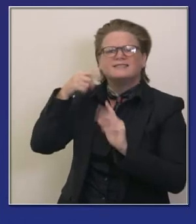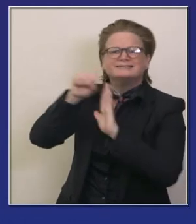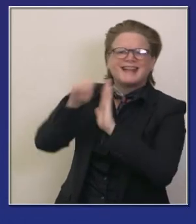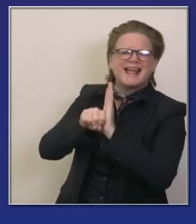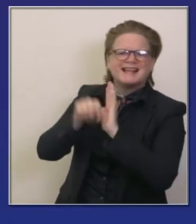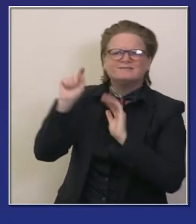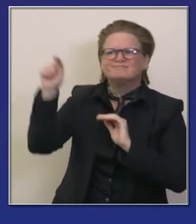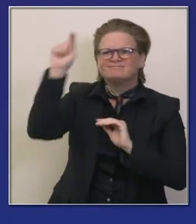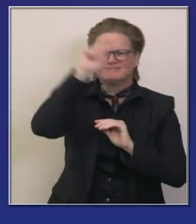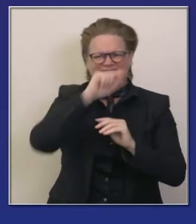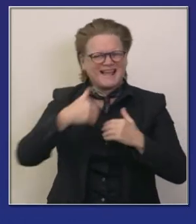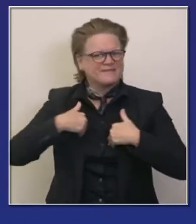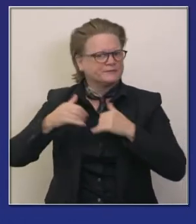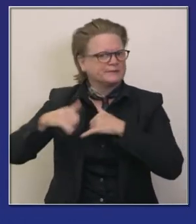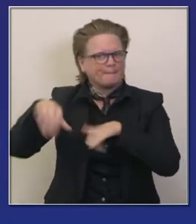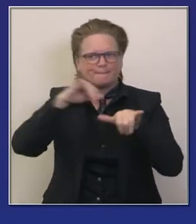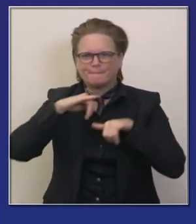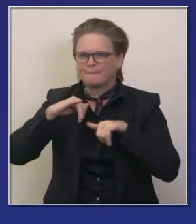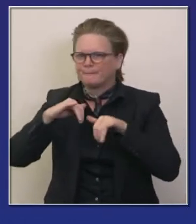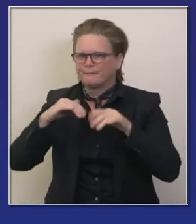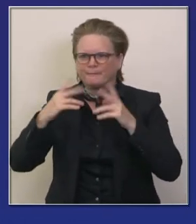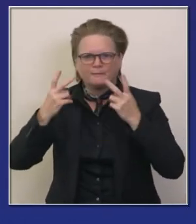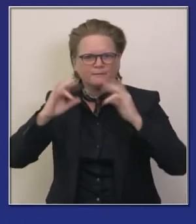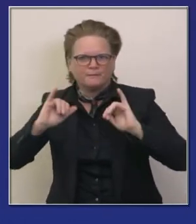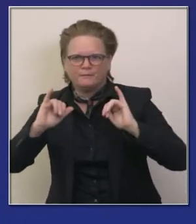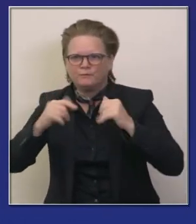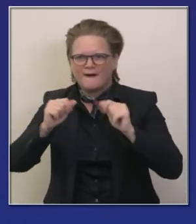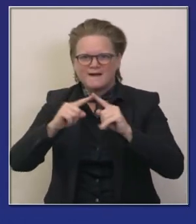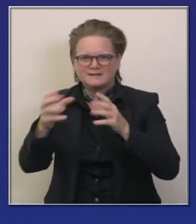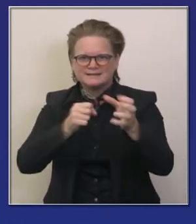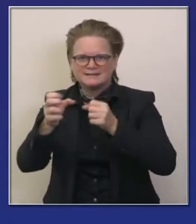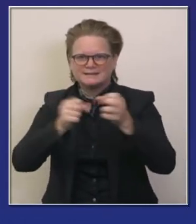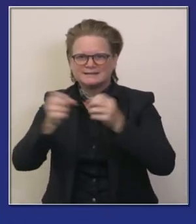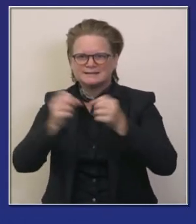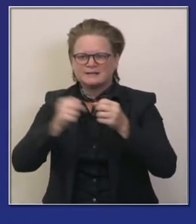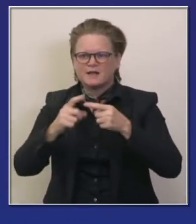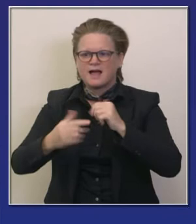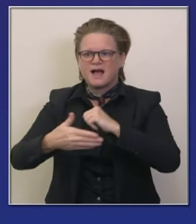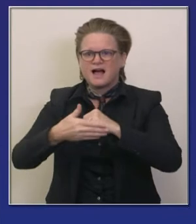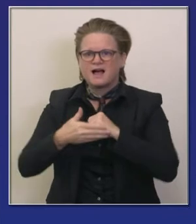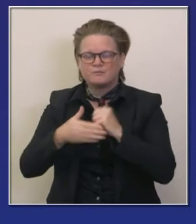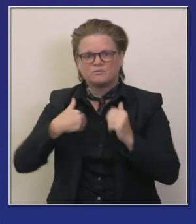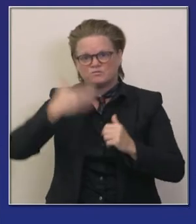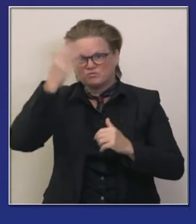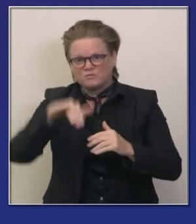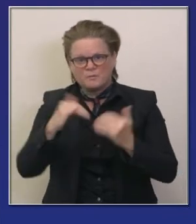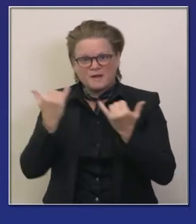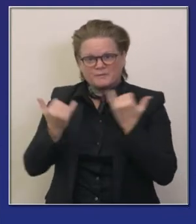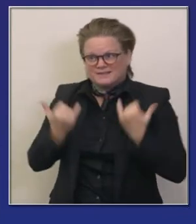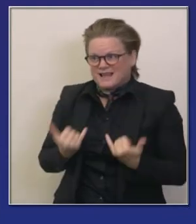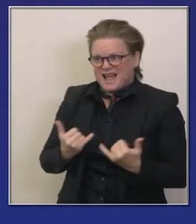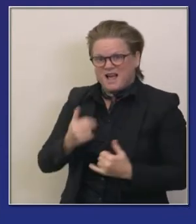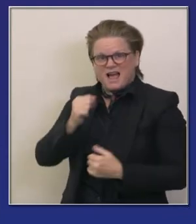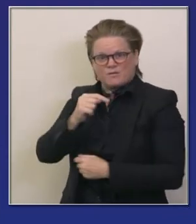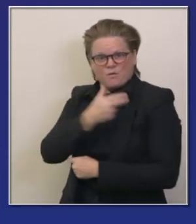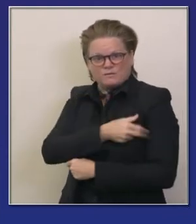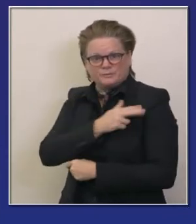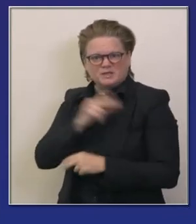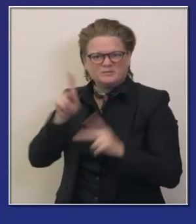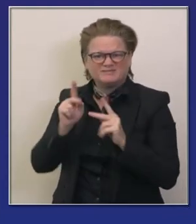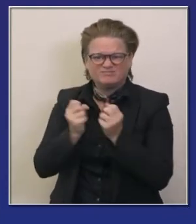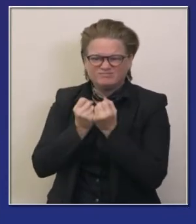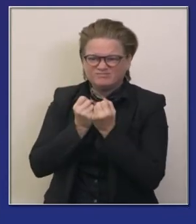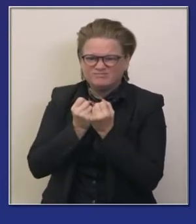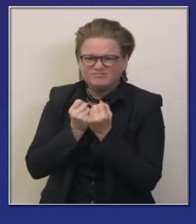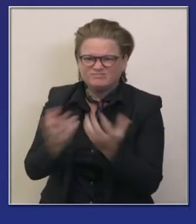obtener a suficientes personas que no están fatigadas que no están muertos de cansancio a quienes no les hemos pedido ya demasiado